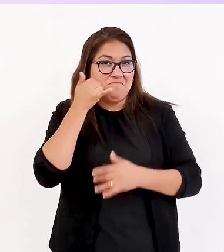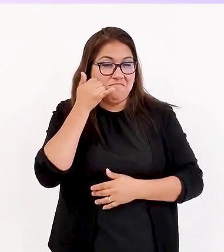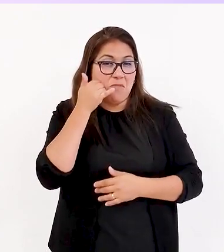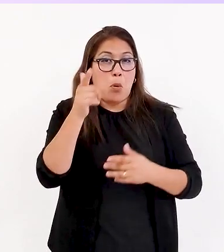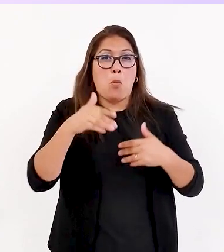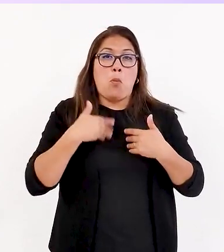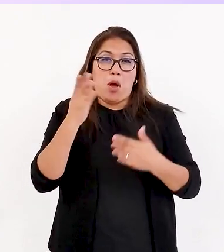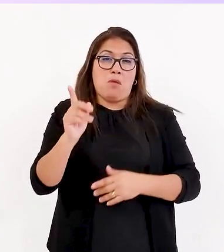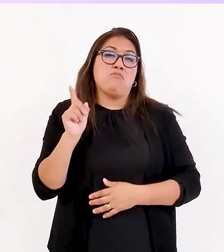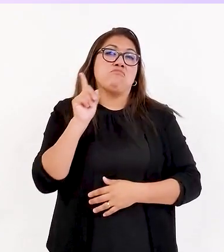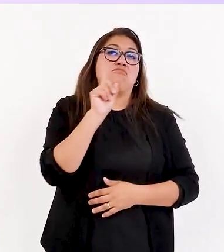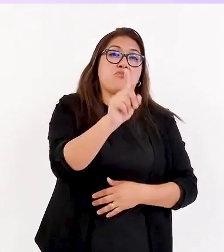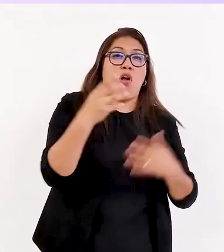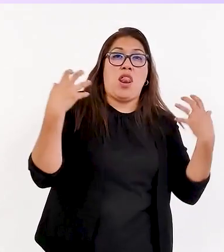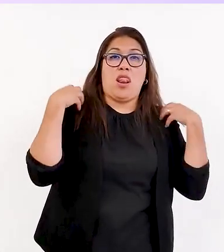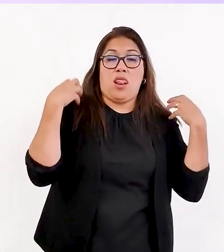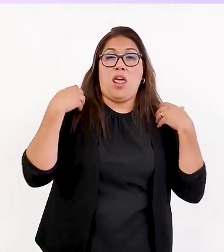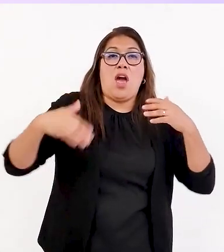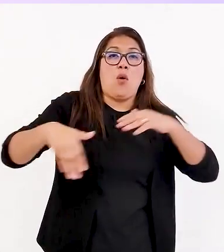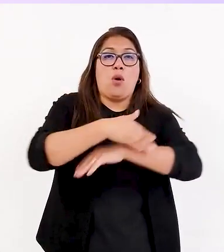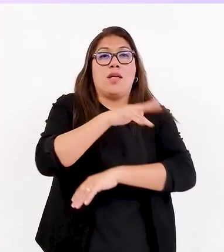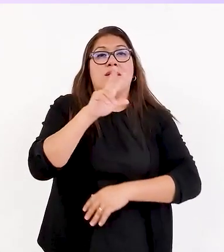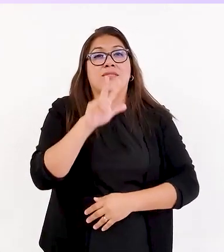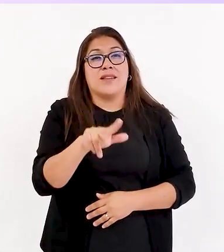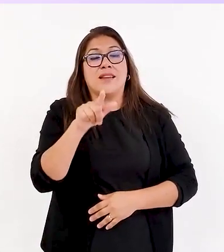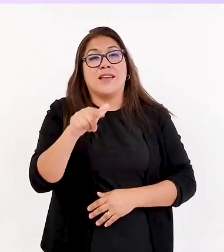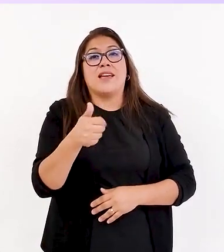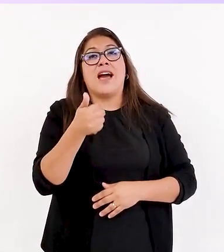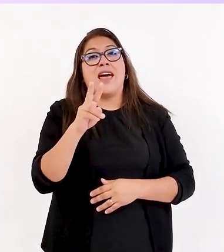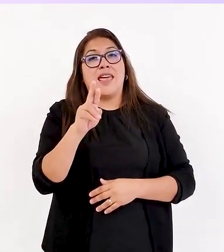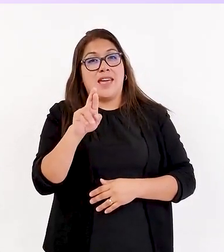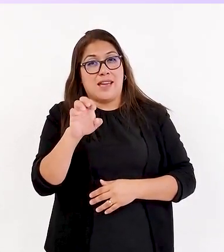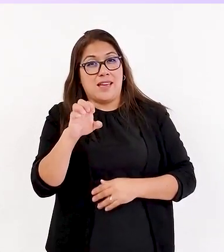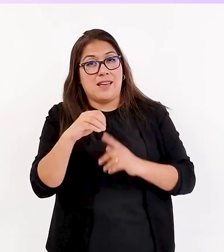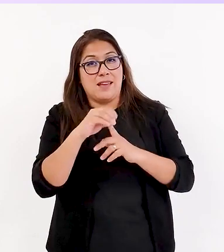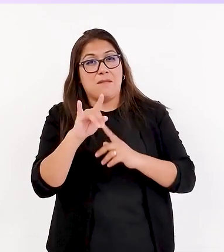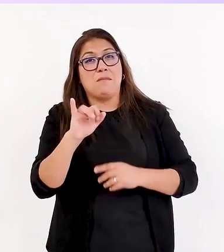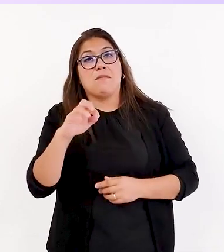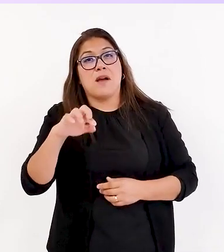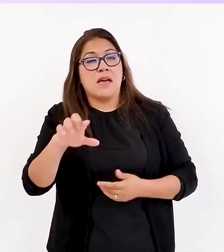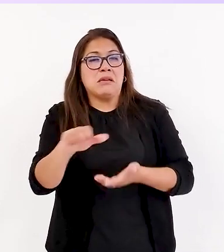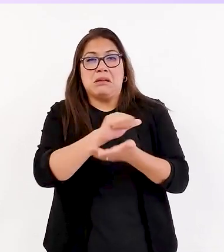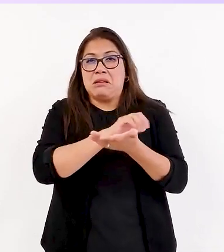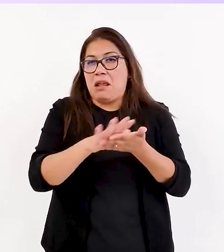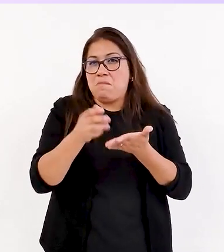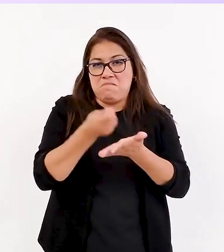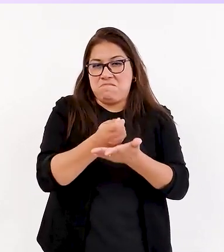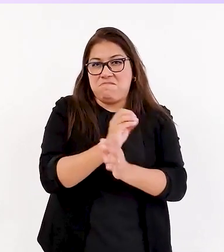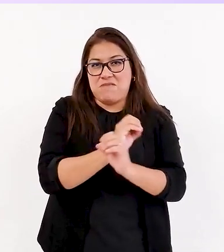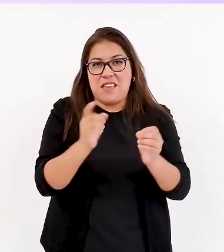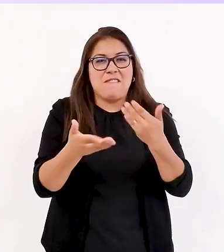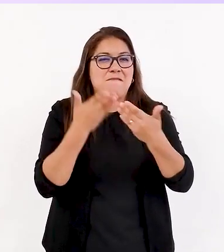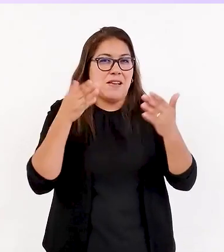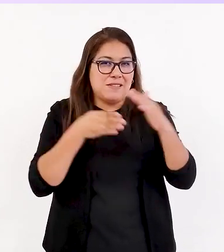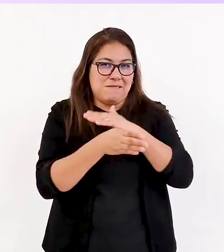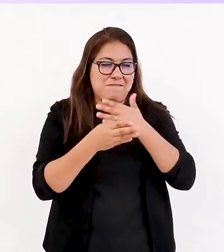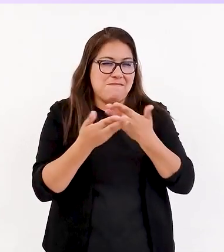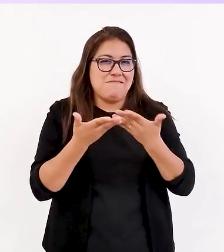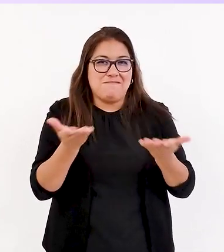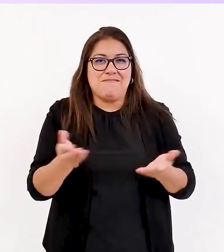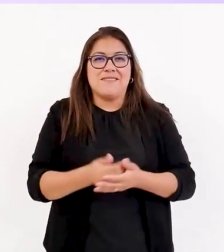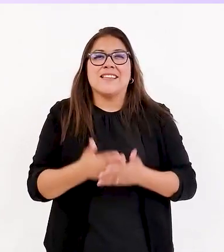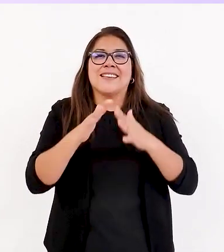asistir a nuestro local en la cuadra 3 de la avenida Arequipa. Y es totalmente gratuito y totalmente accesible.